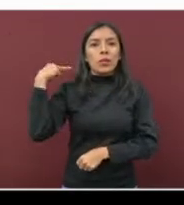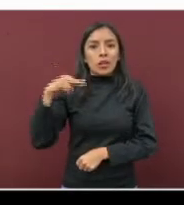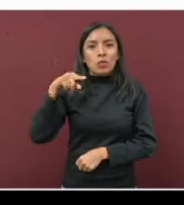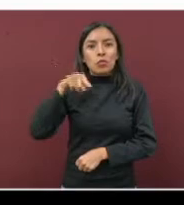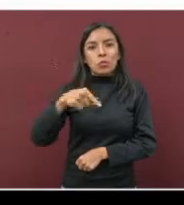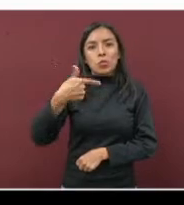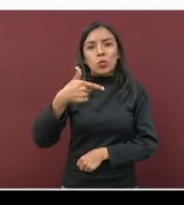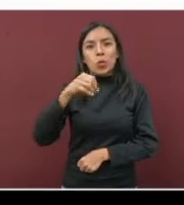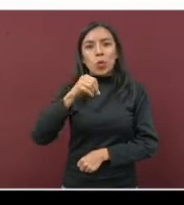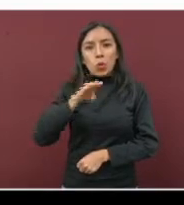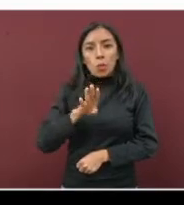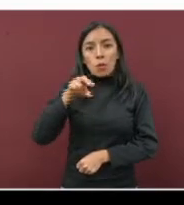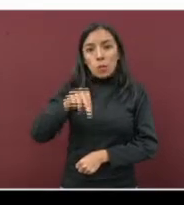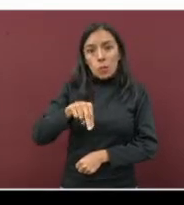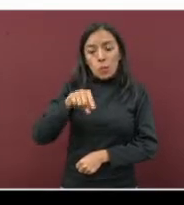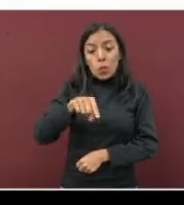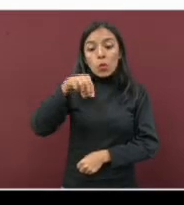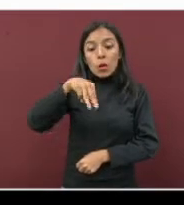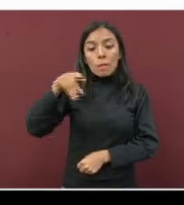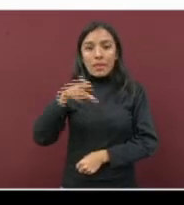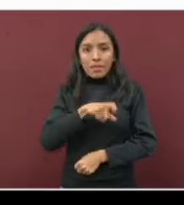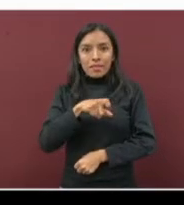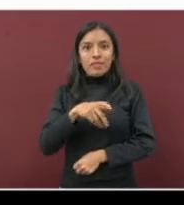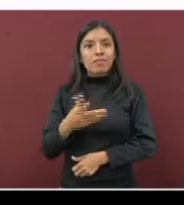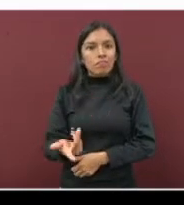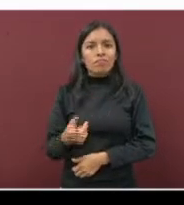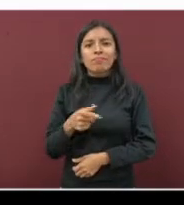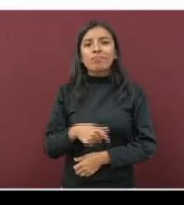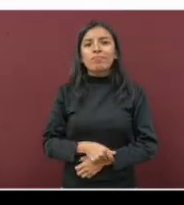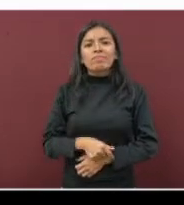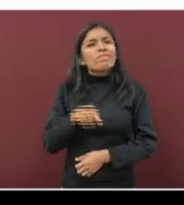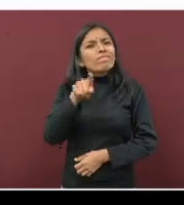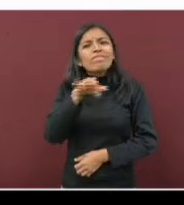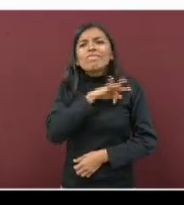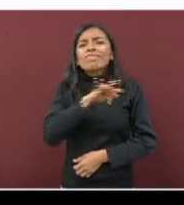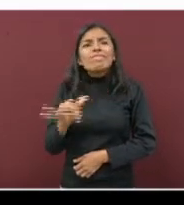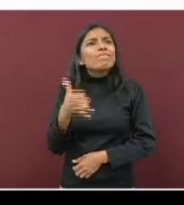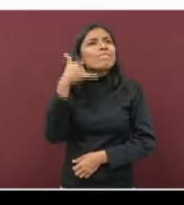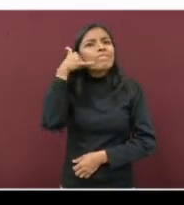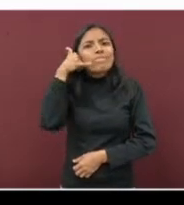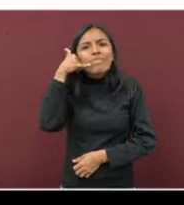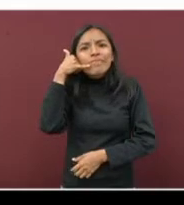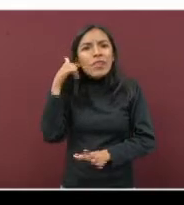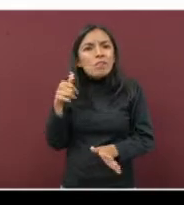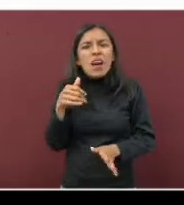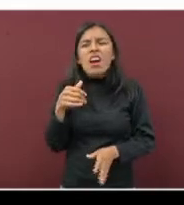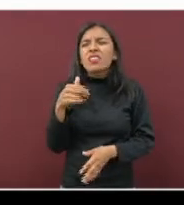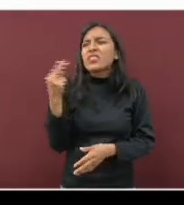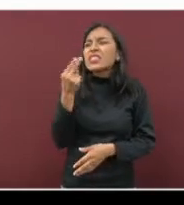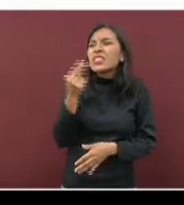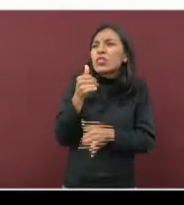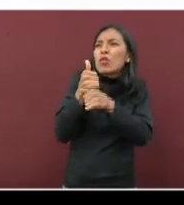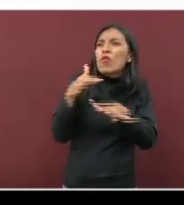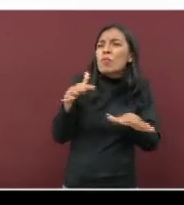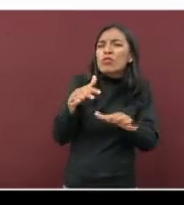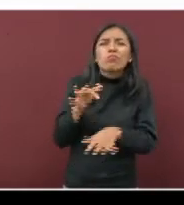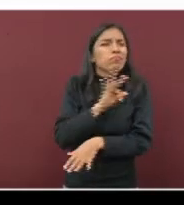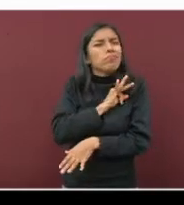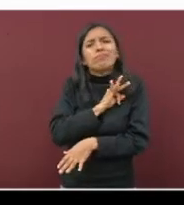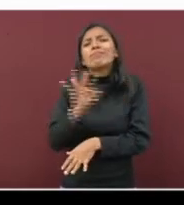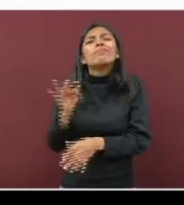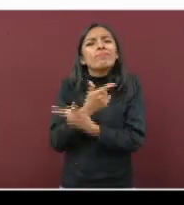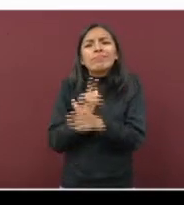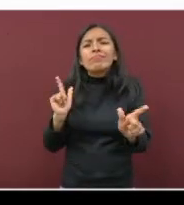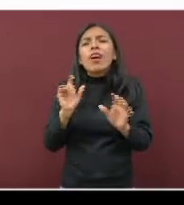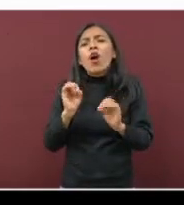.gov.mx para que llamen en el caso de requerir información o consultar